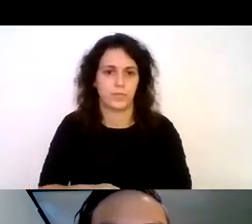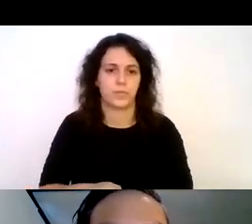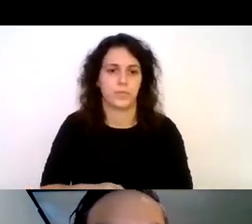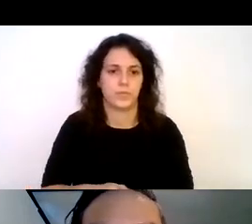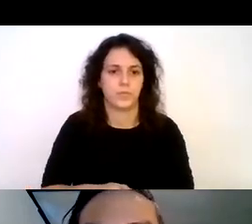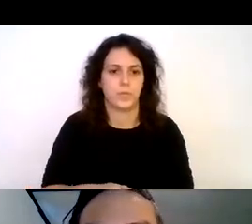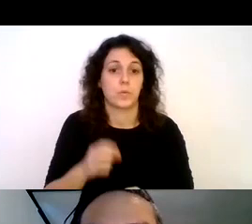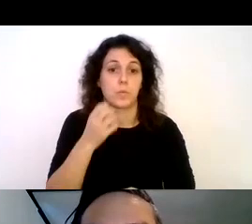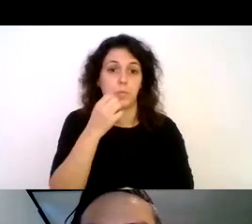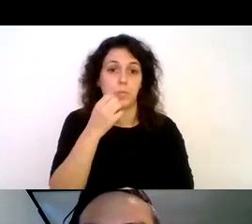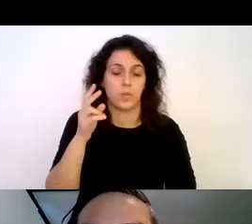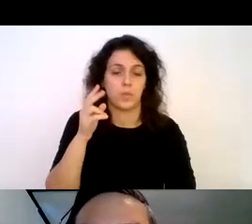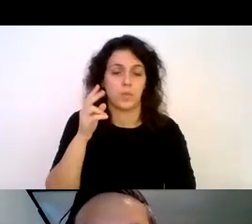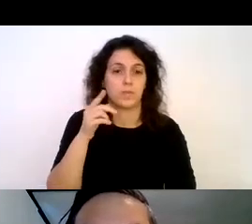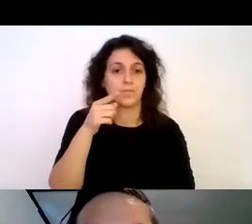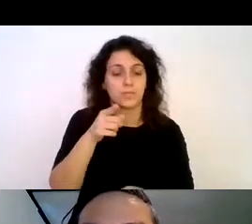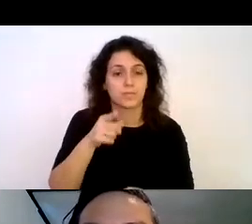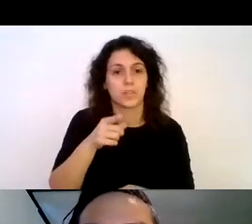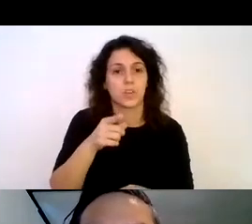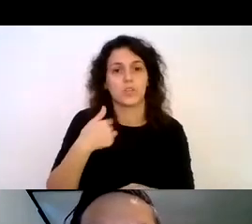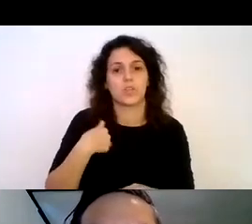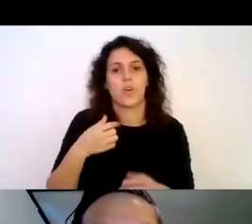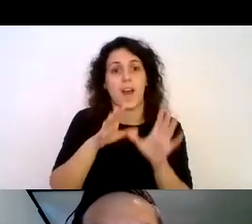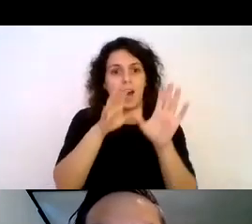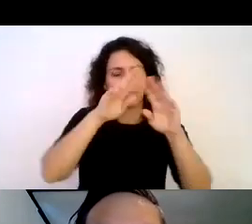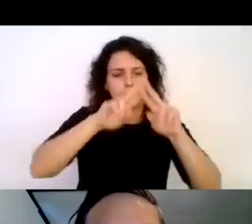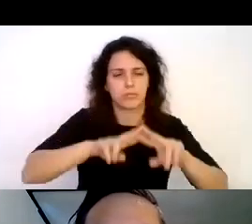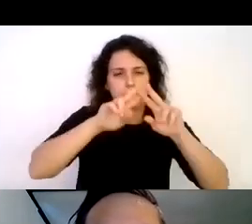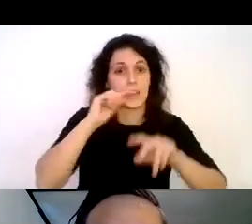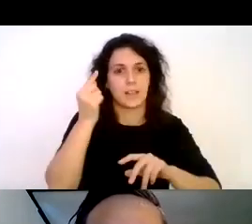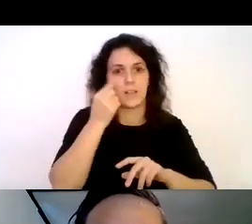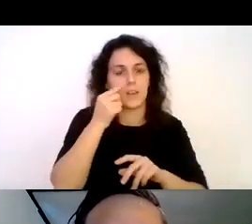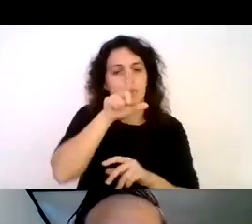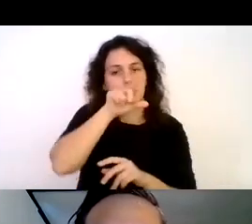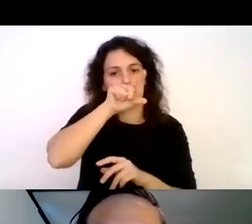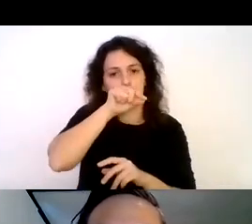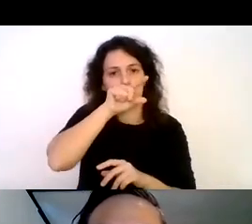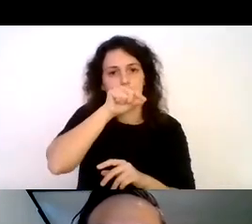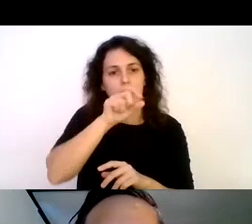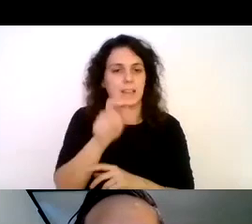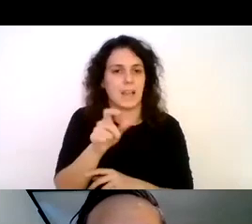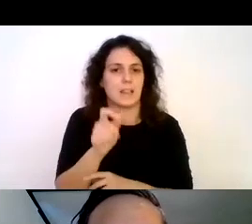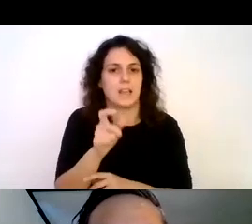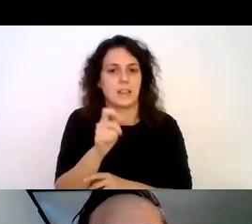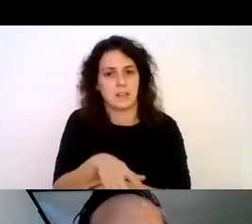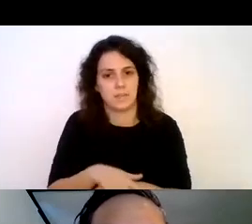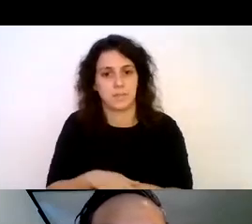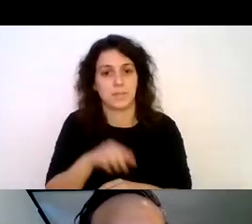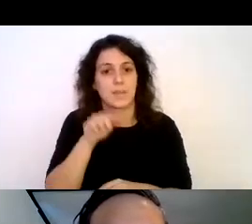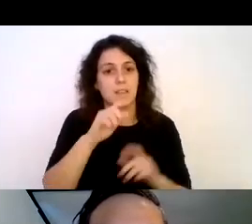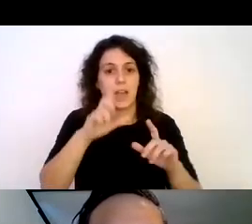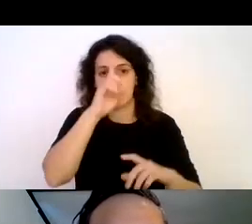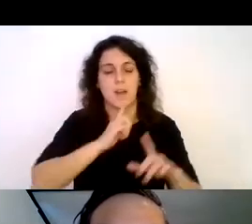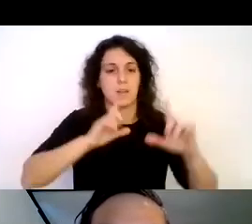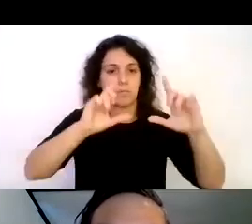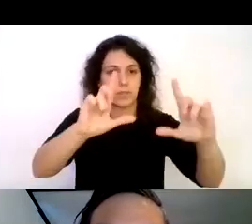Bueno, para esto realicé el estudio de las aves identificando aquellas que vocalizaban con mayor frecuencia y puse aquí esta fotografía